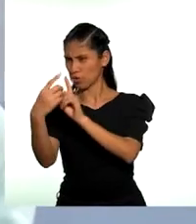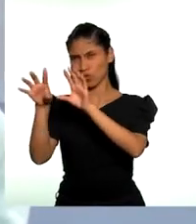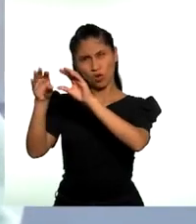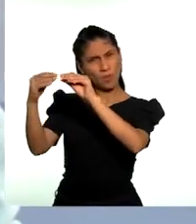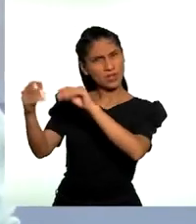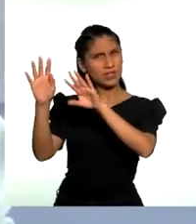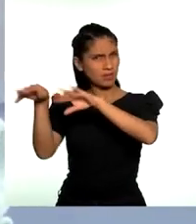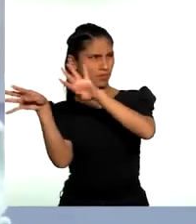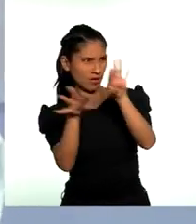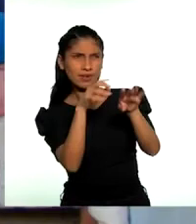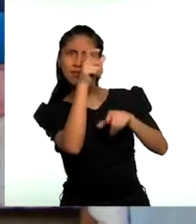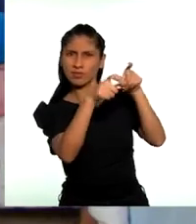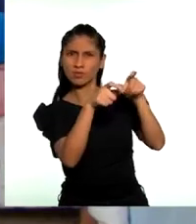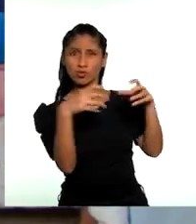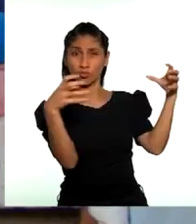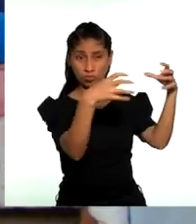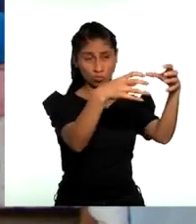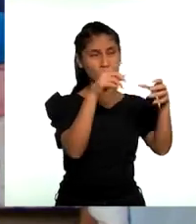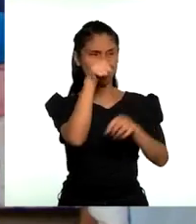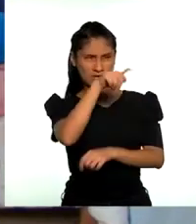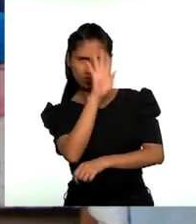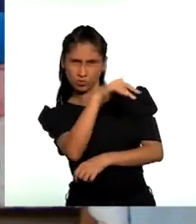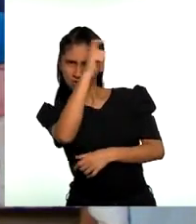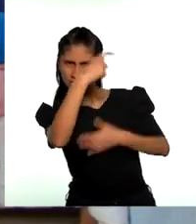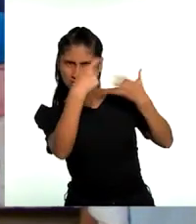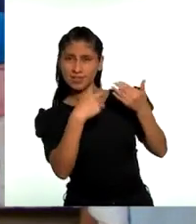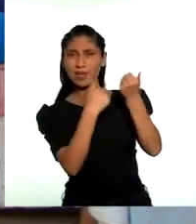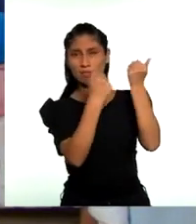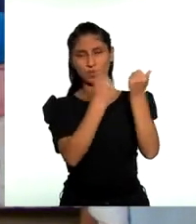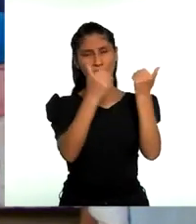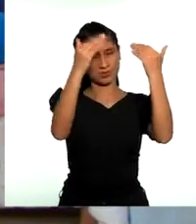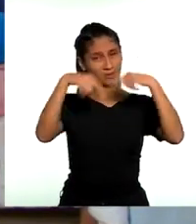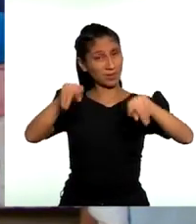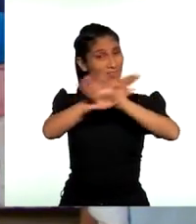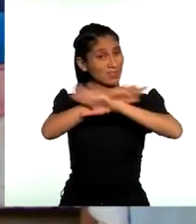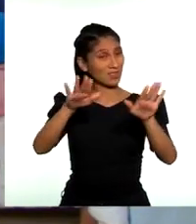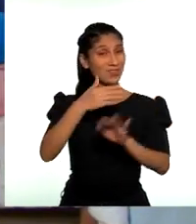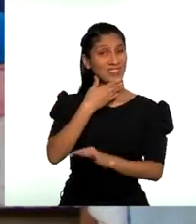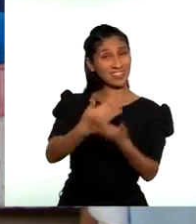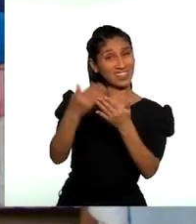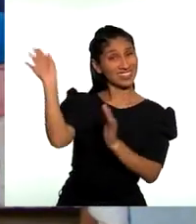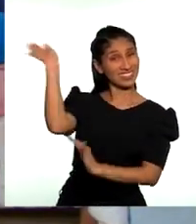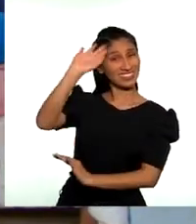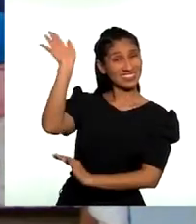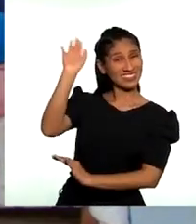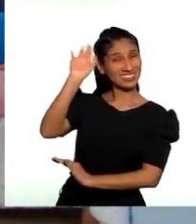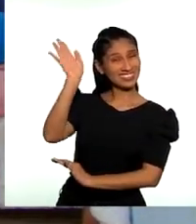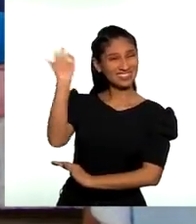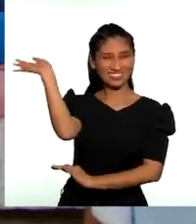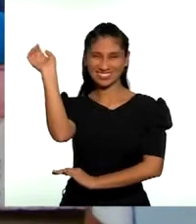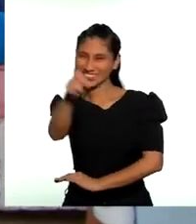Eso ha sido todo por hoy. Gracias por acompañarnos. ¡Buen fin de semana! ¡Chao!